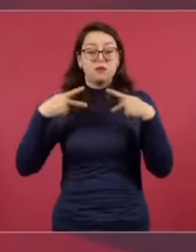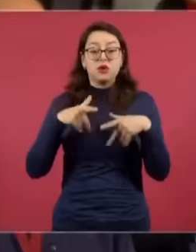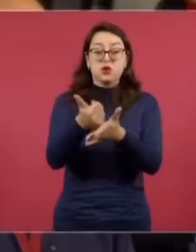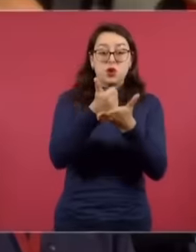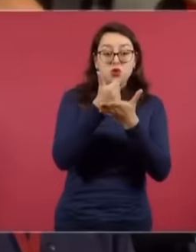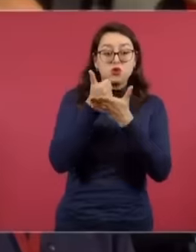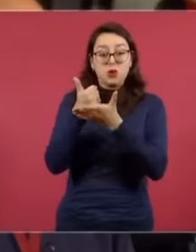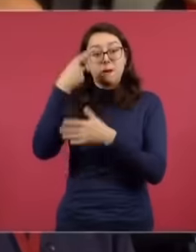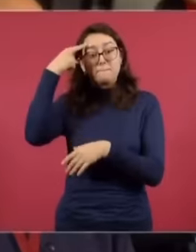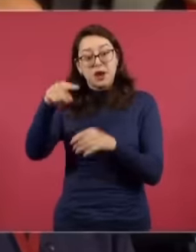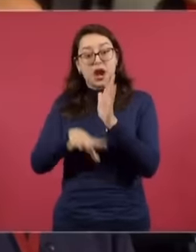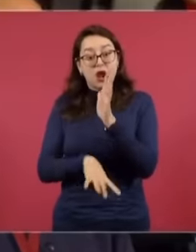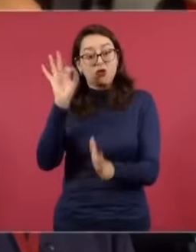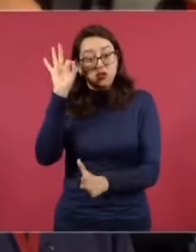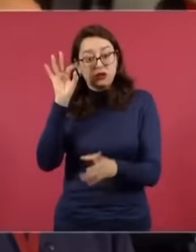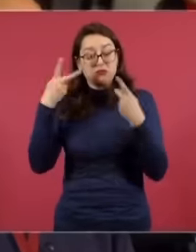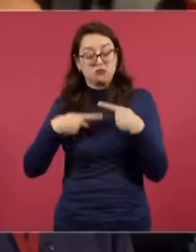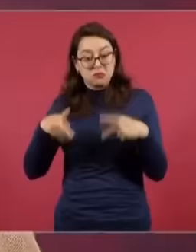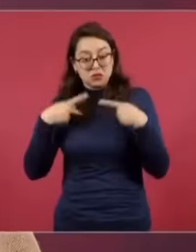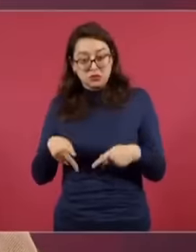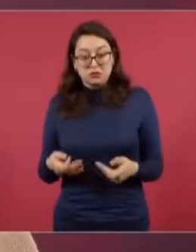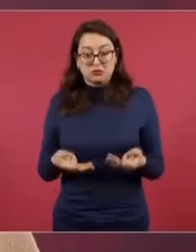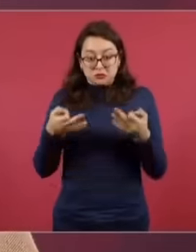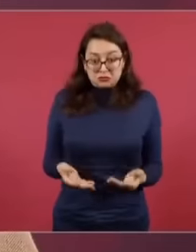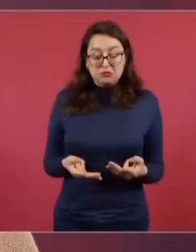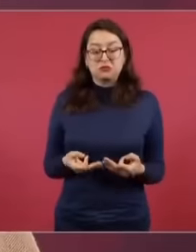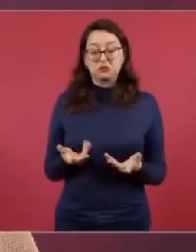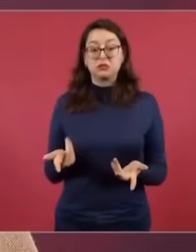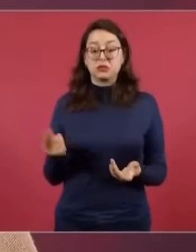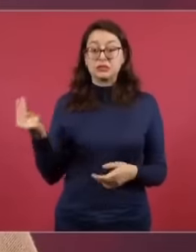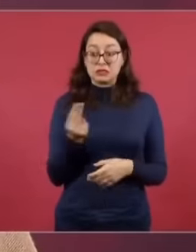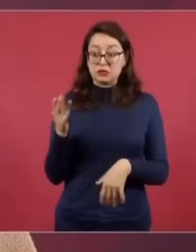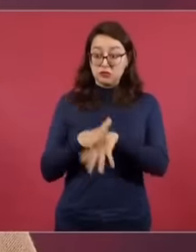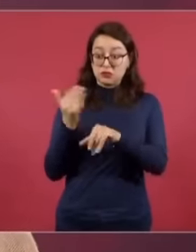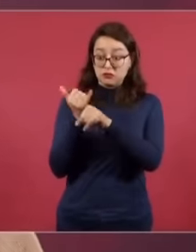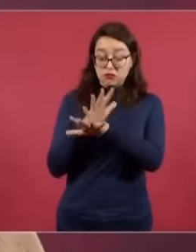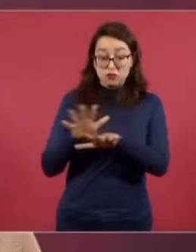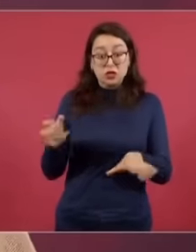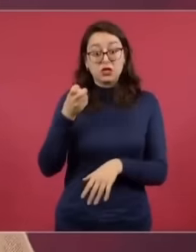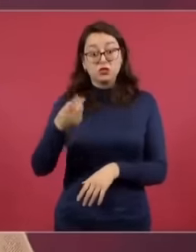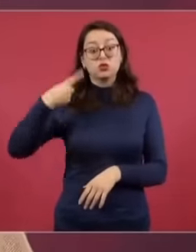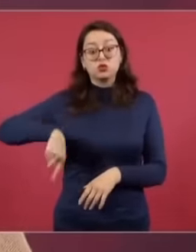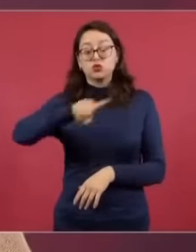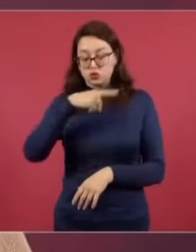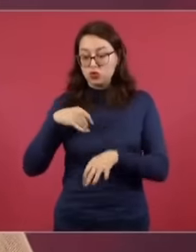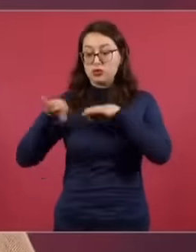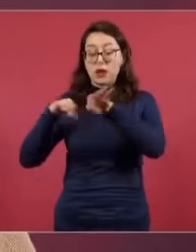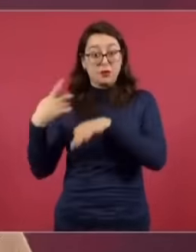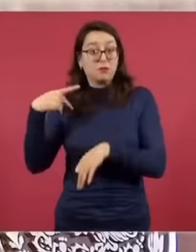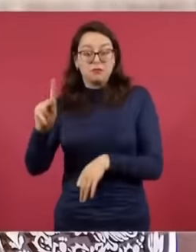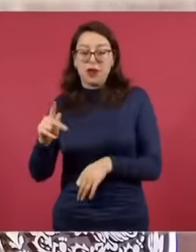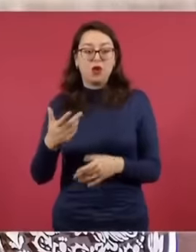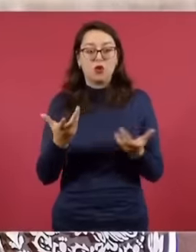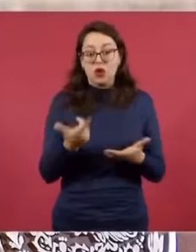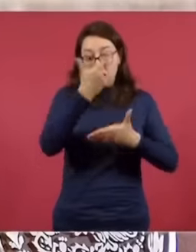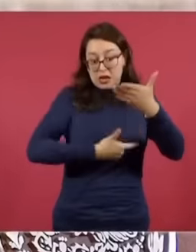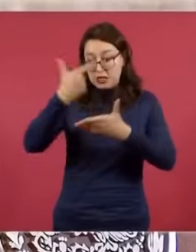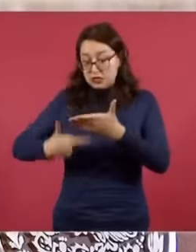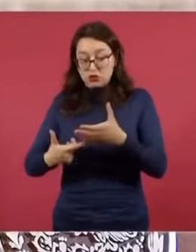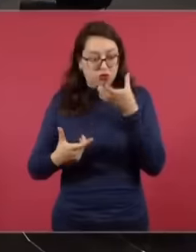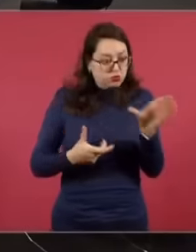se pueda para localizar y para encontrar indicios. Y en ese sentido, estamos trabajando de manera segmentada el registro